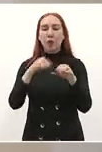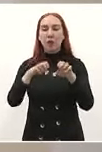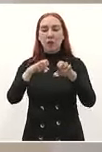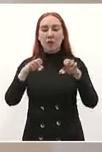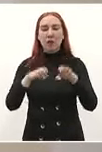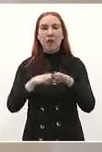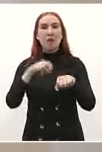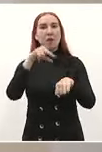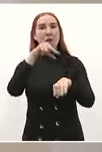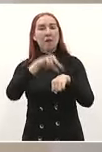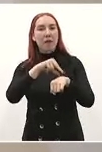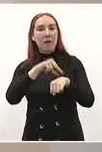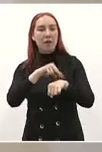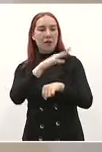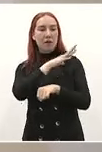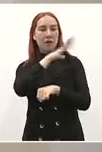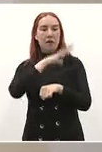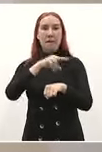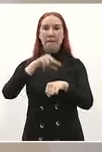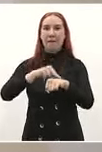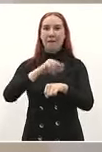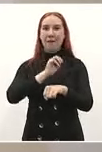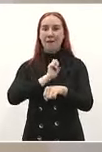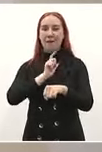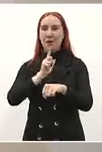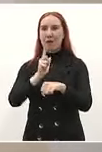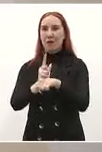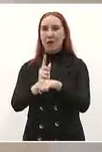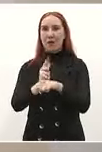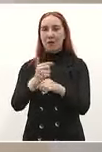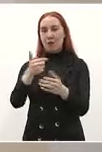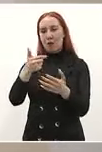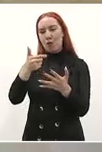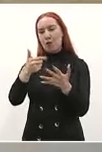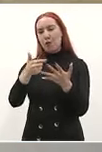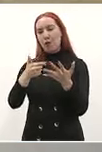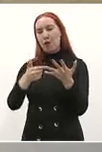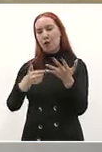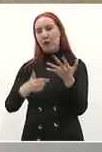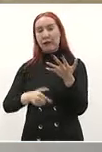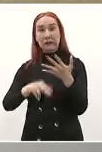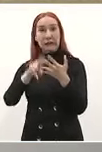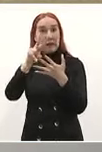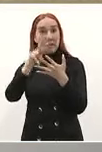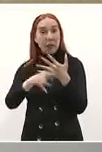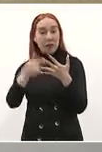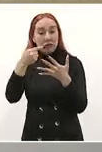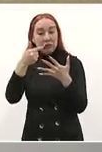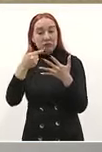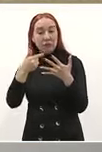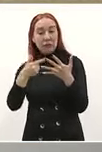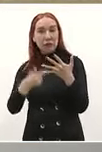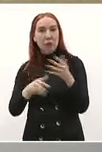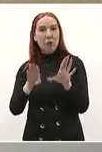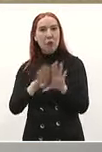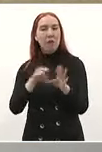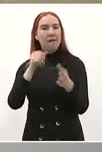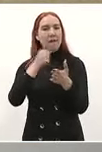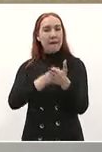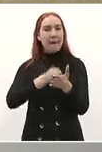especialistas y aquí me llevaría tiempo comentarles cuánto nos ha costado